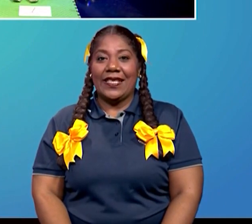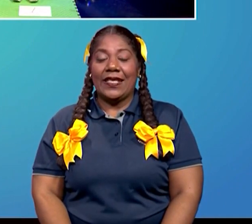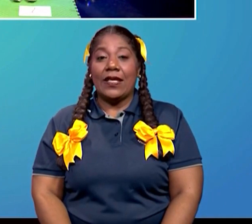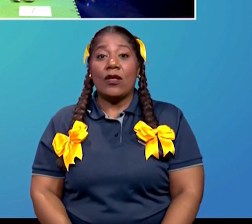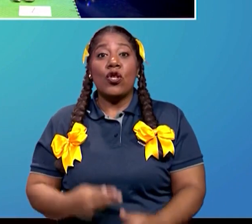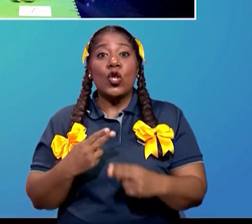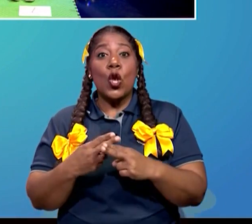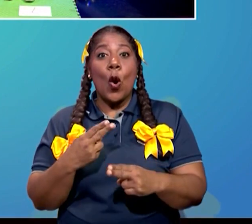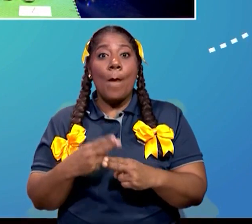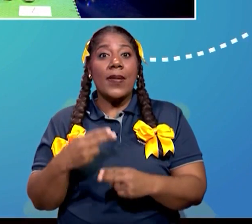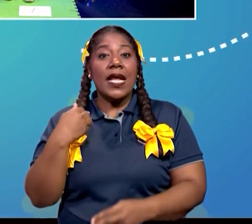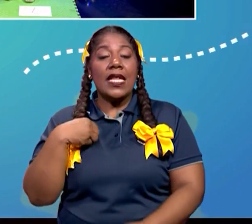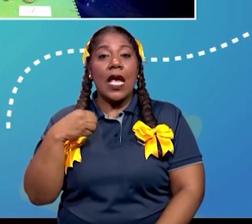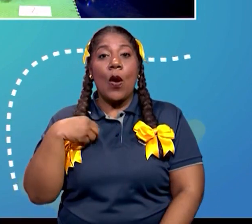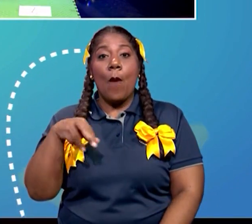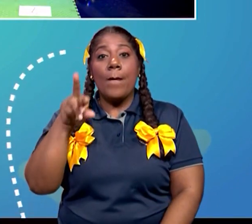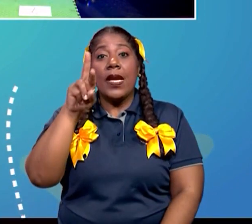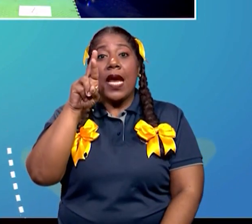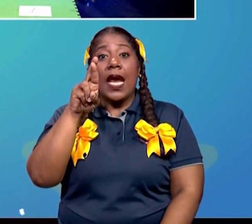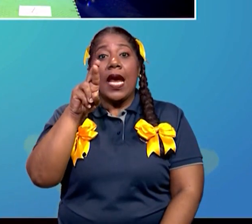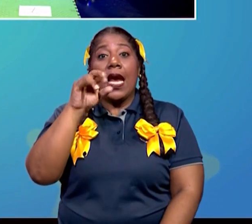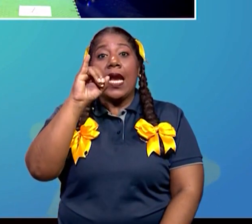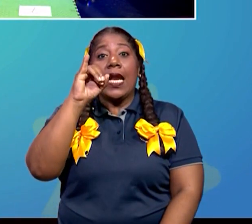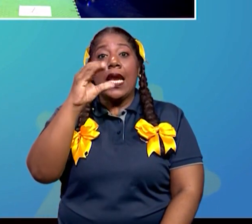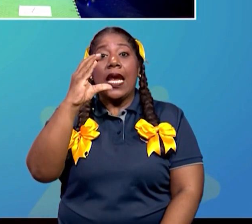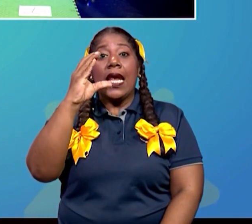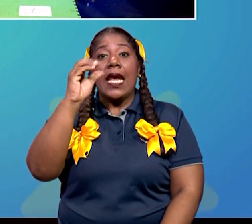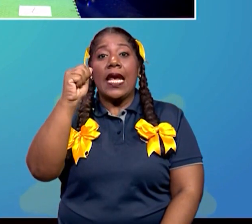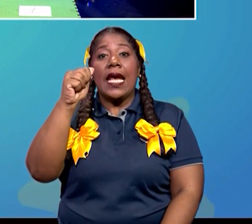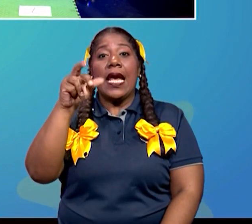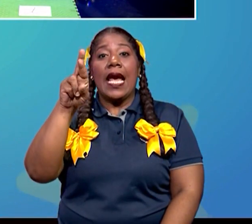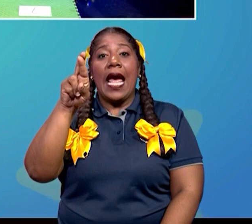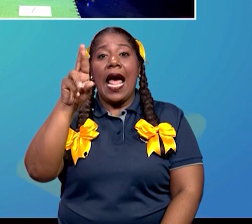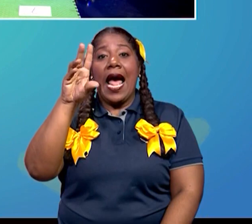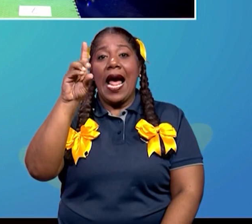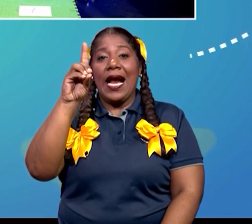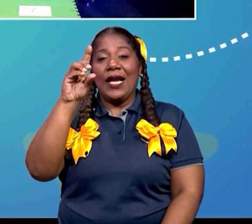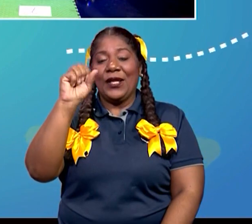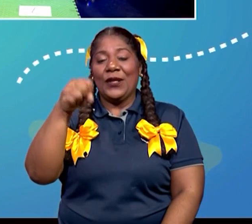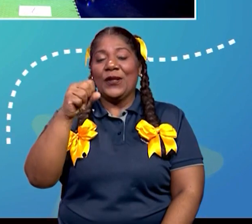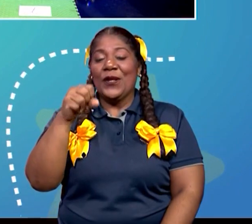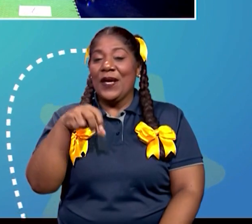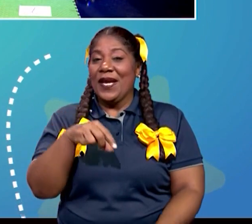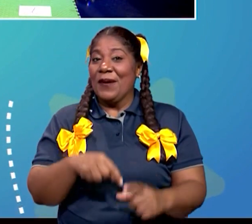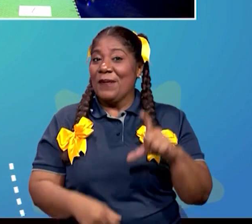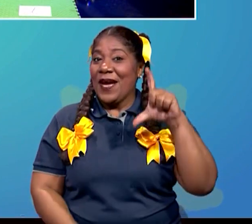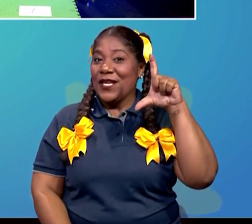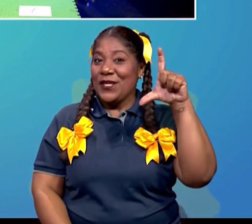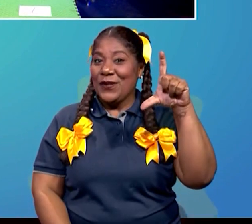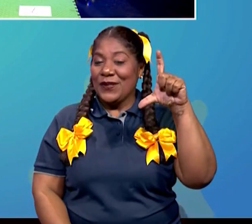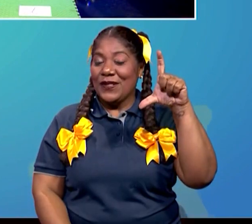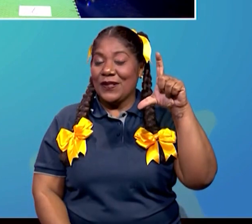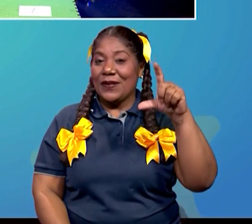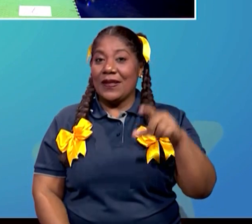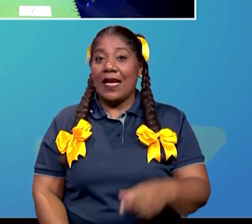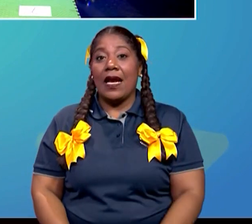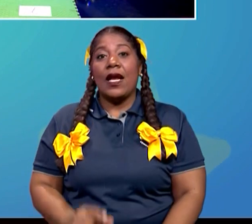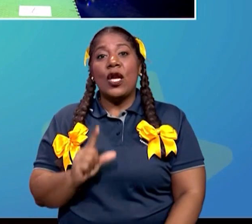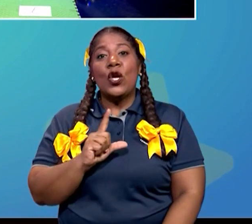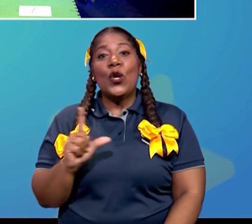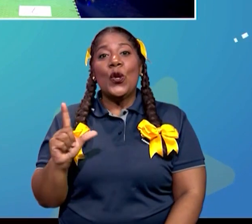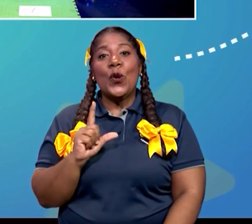¡Ricardo! ¡Ricardo es un nombre propio! ¡Ricardo, eso! ¡Y lunes!